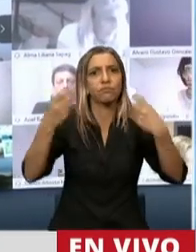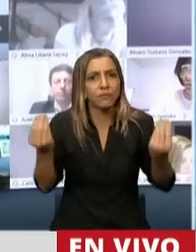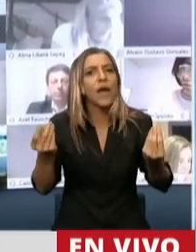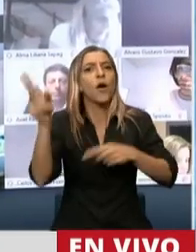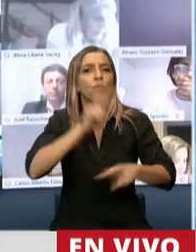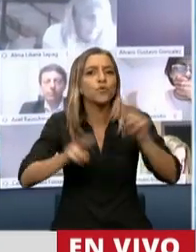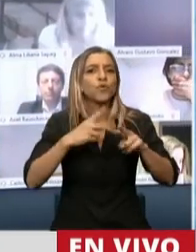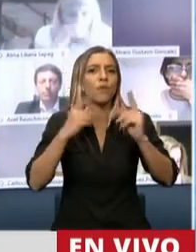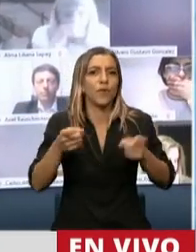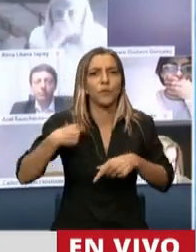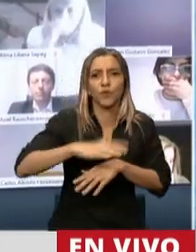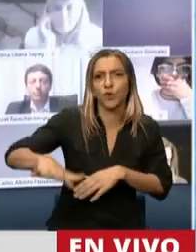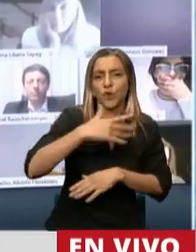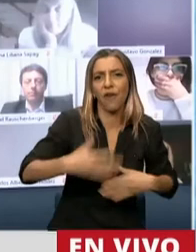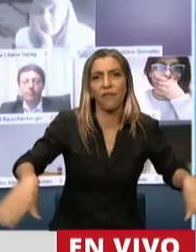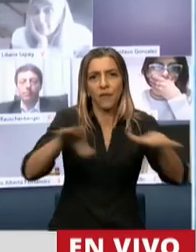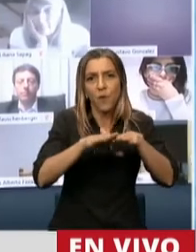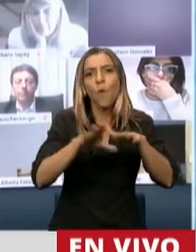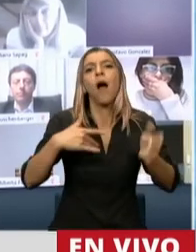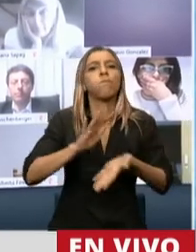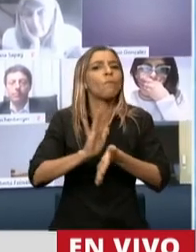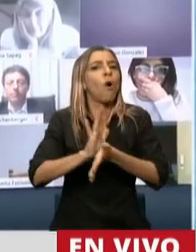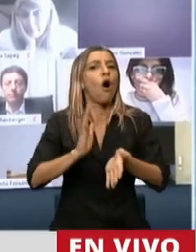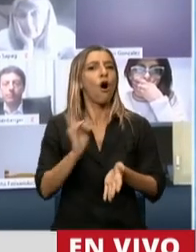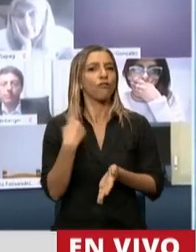política, con independencia económica.